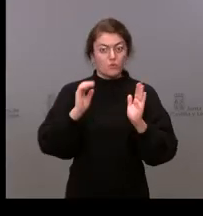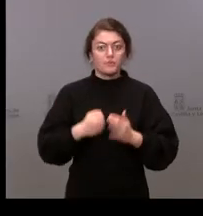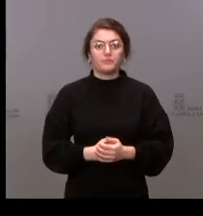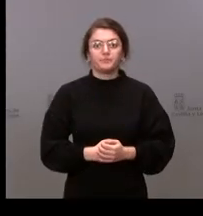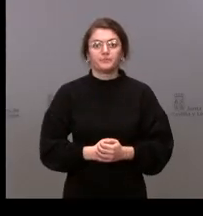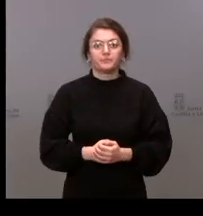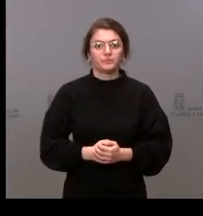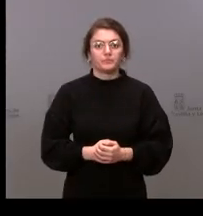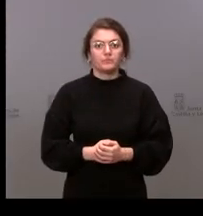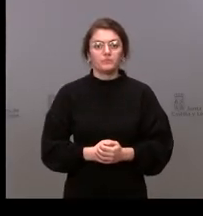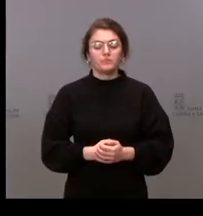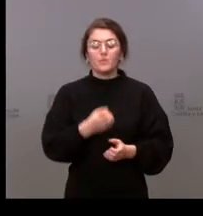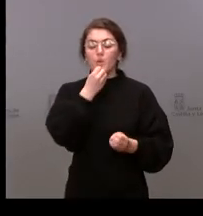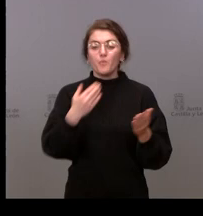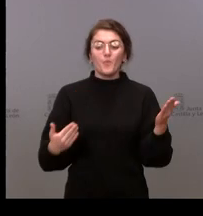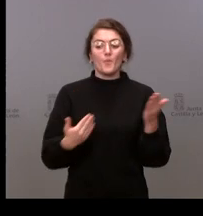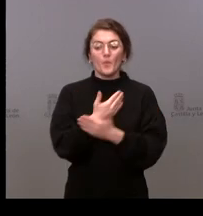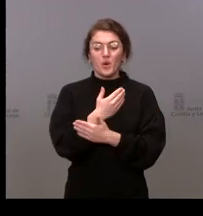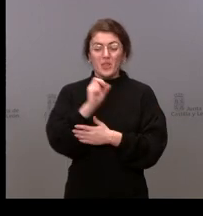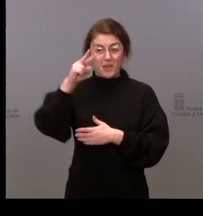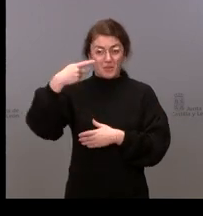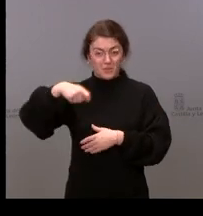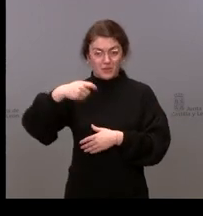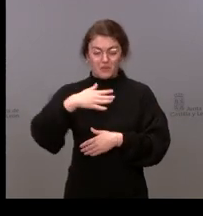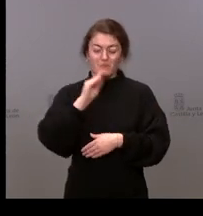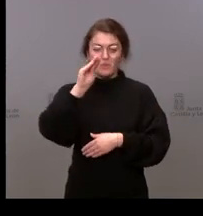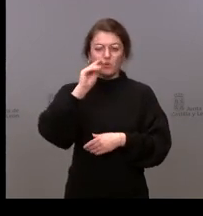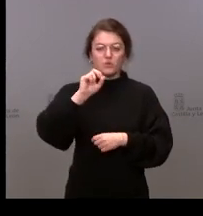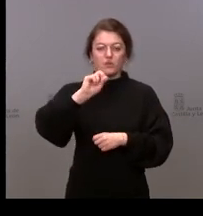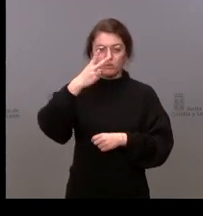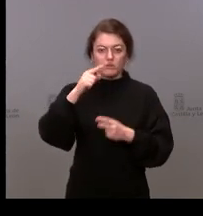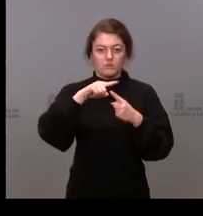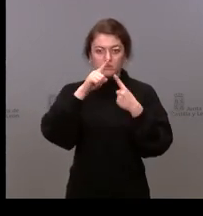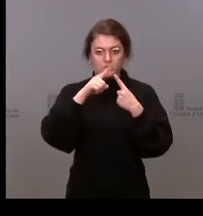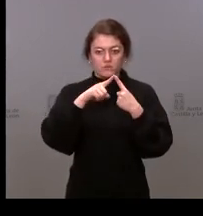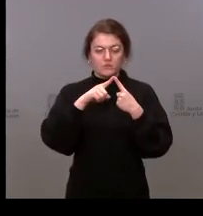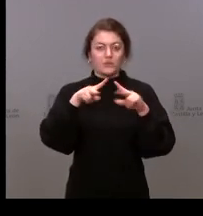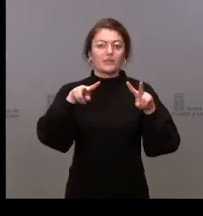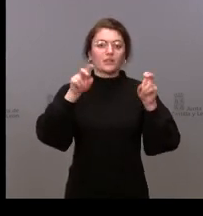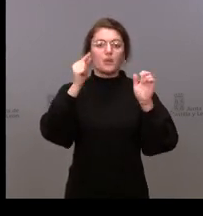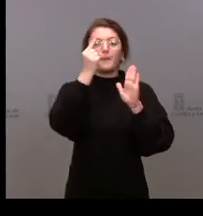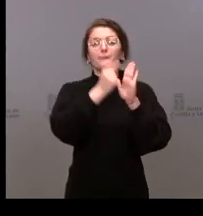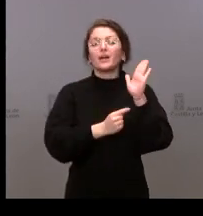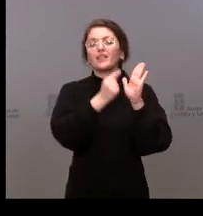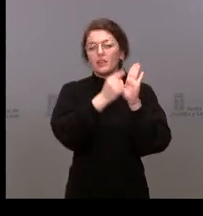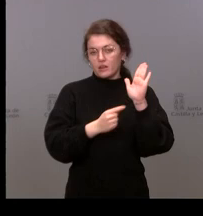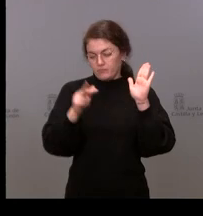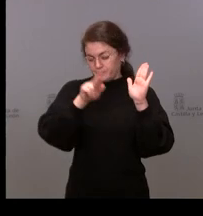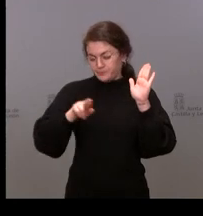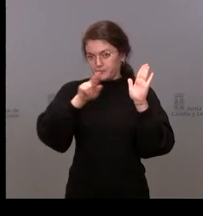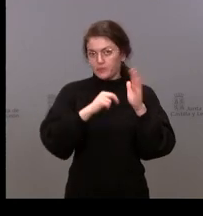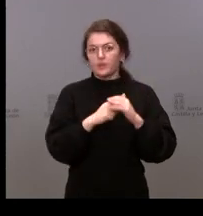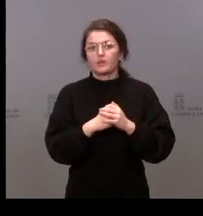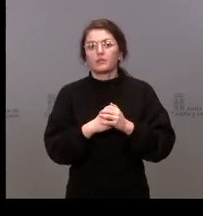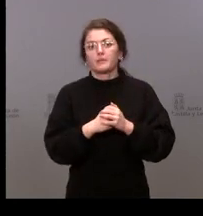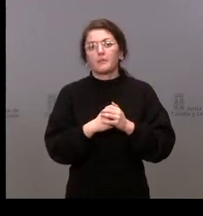Buenos días, vicepresidente. Quería preguntarle dos cuestiones, insistiendo un poquito sobre el tema de las medidas, ¿cuál